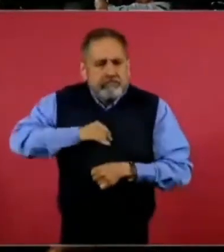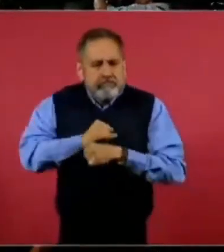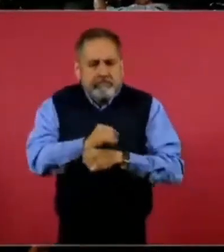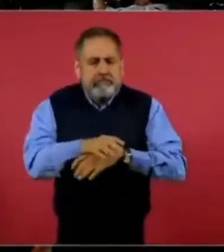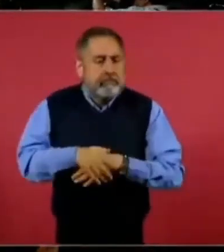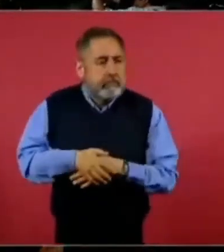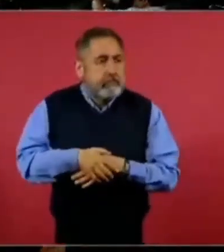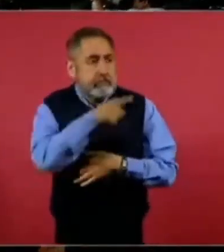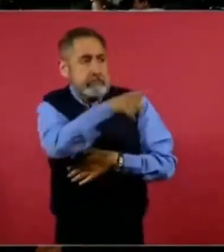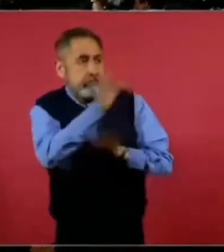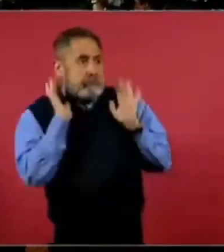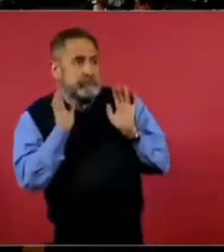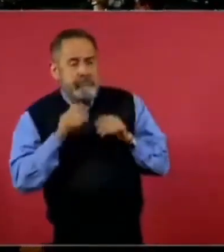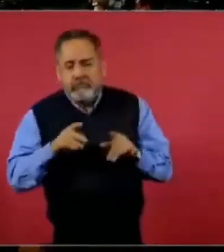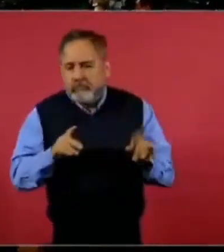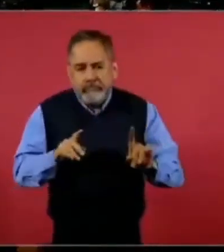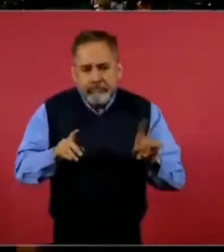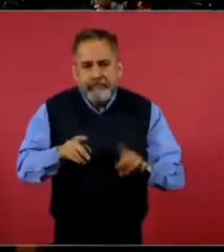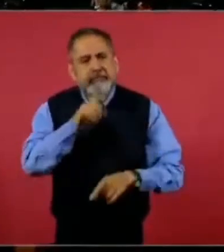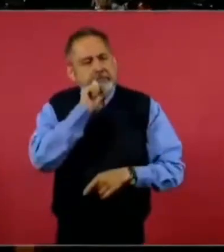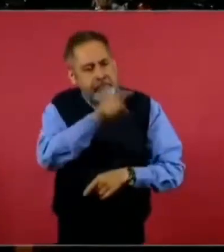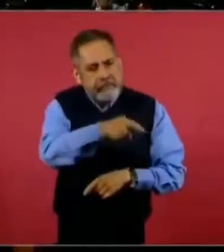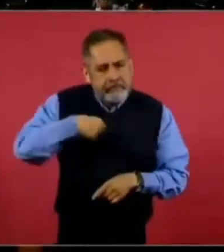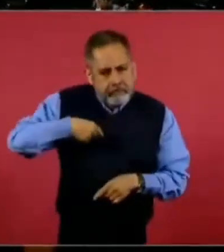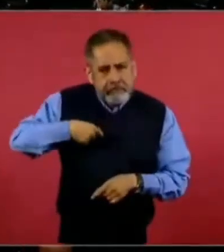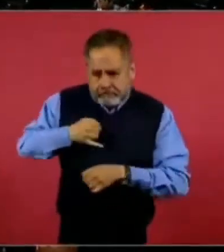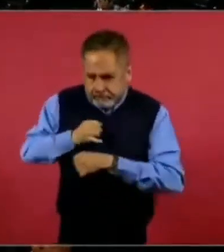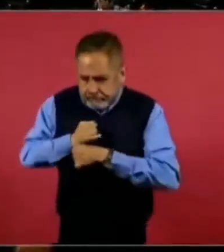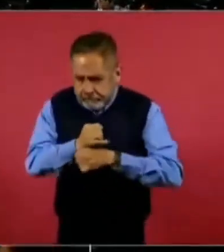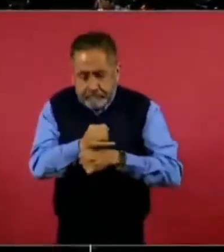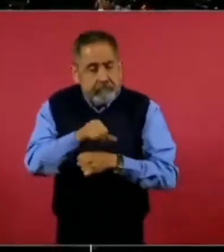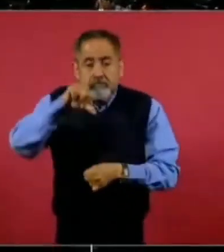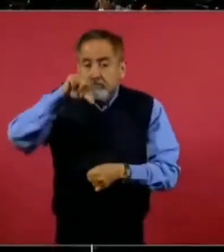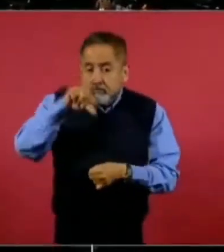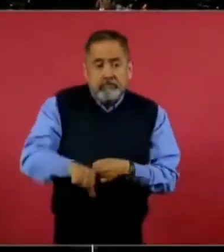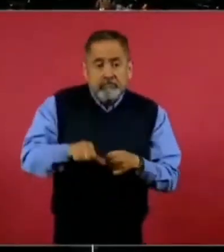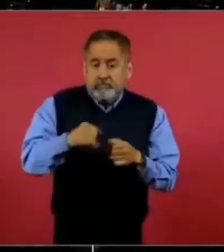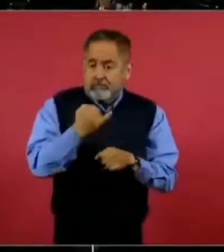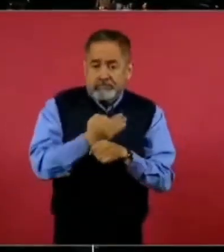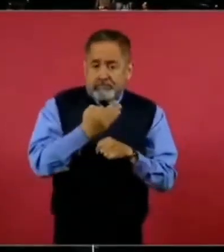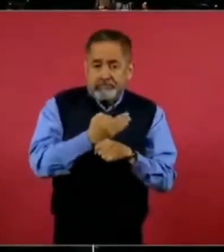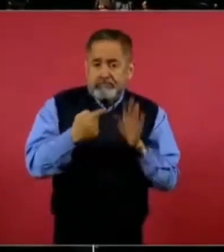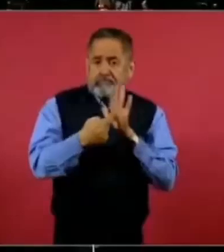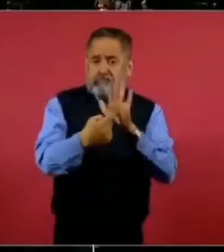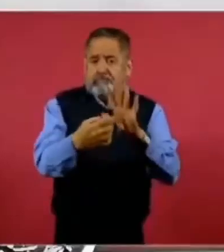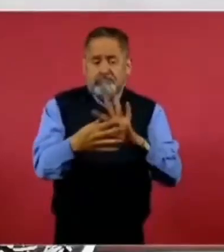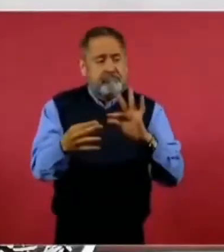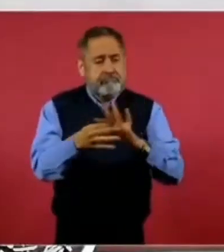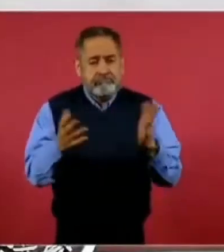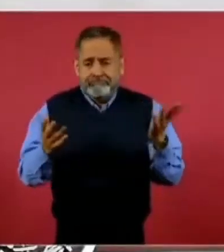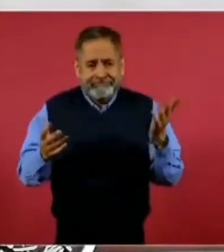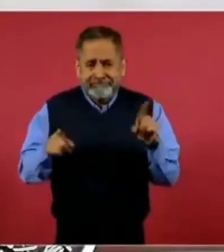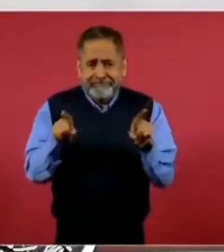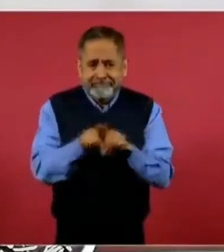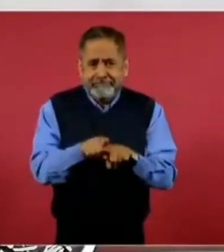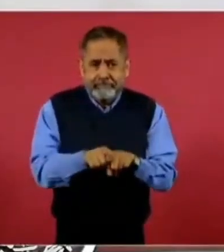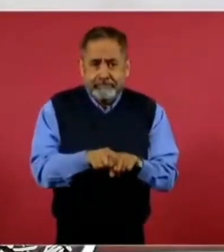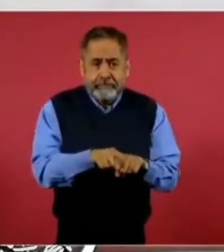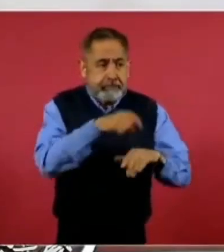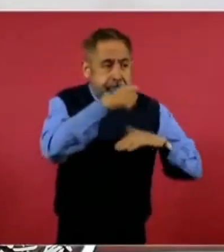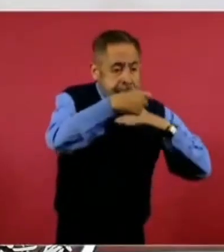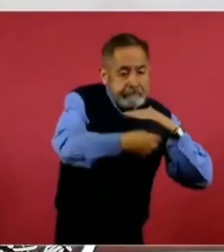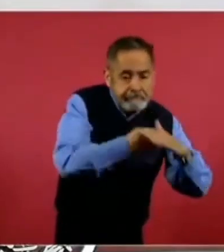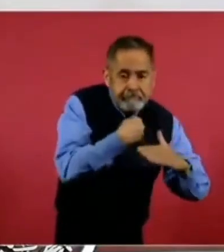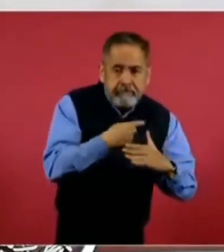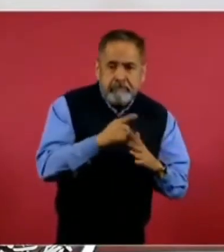es solamente ellos, también de nuestra parte, como hoy lo presentamos aquí, no es una filtración, sino